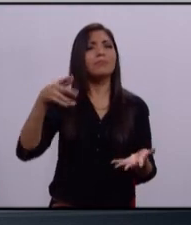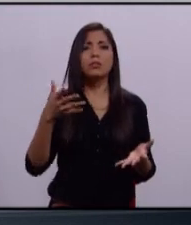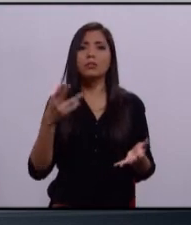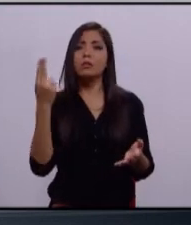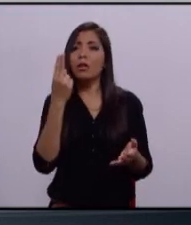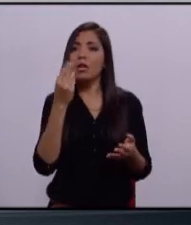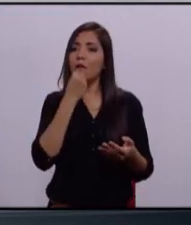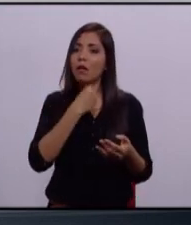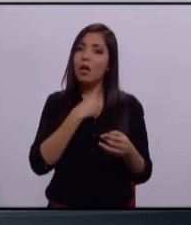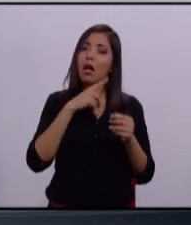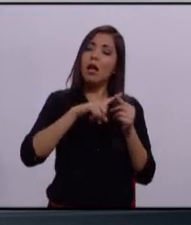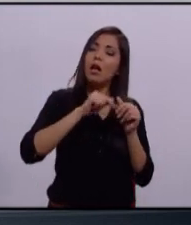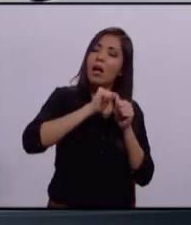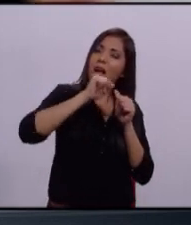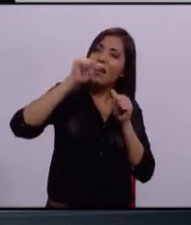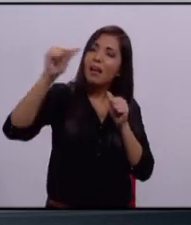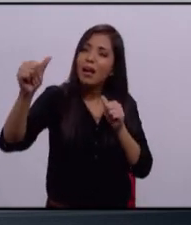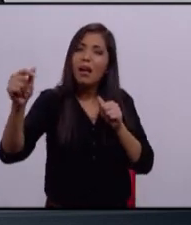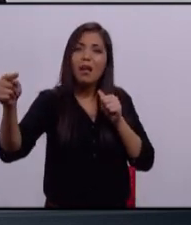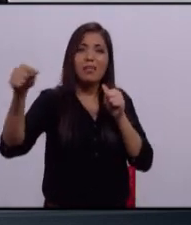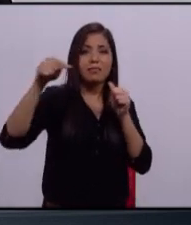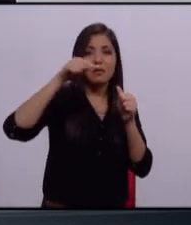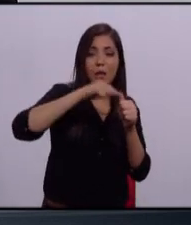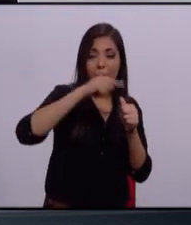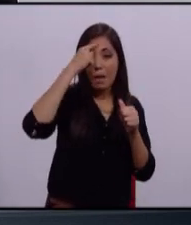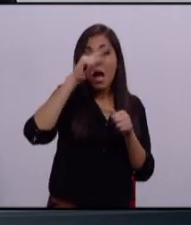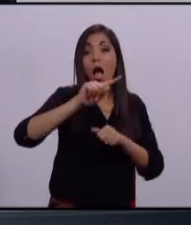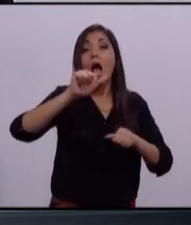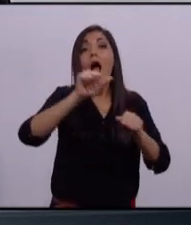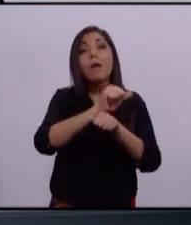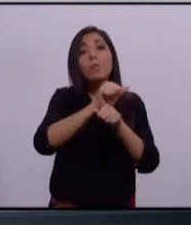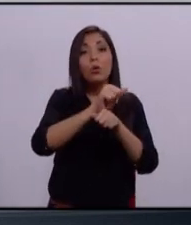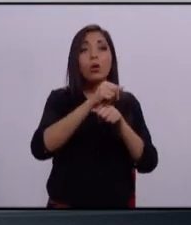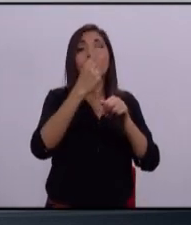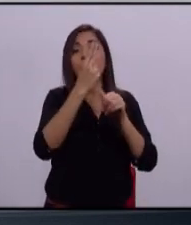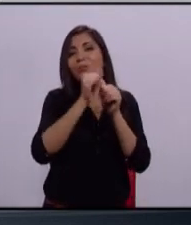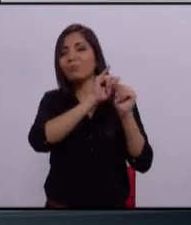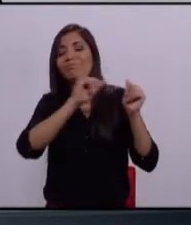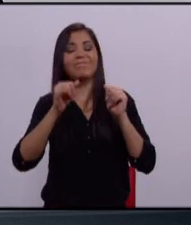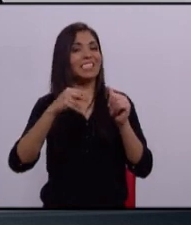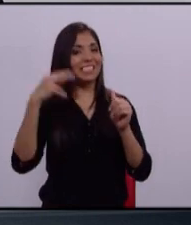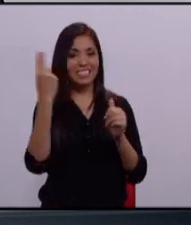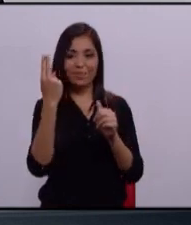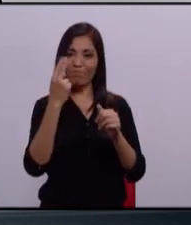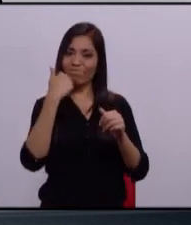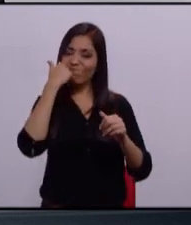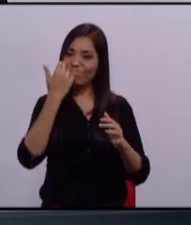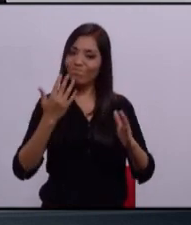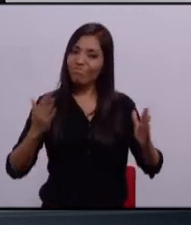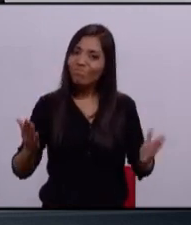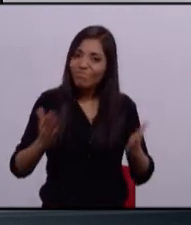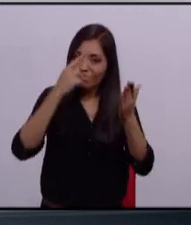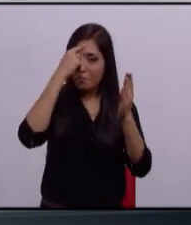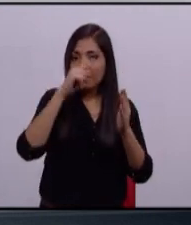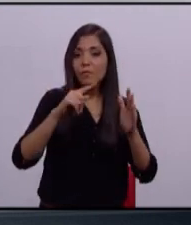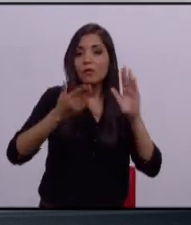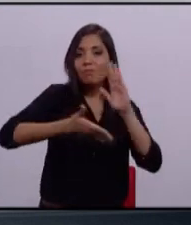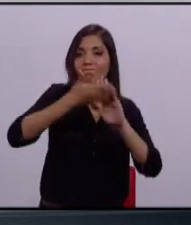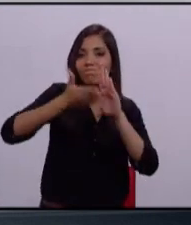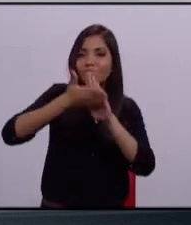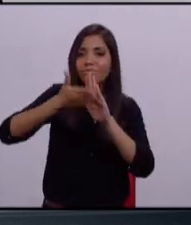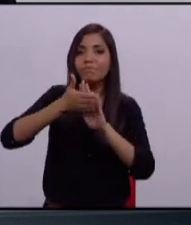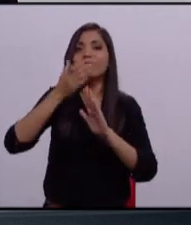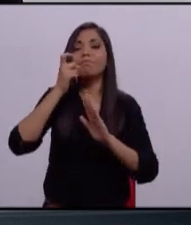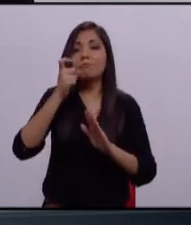cruzar media ciudad para tomar un camión. Vamos a impulsar también esta construcción.